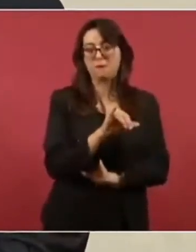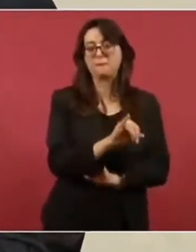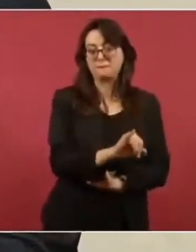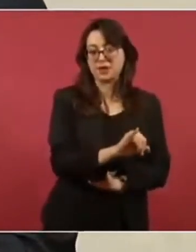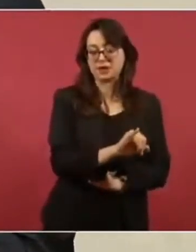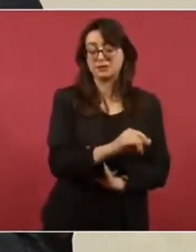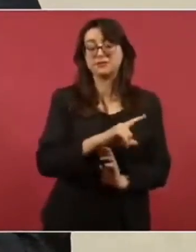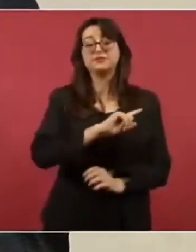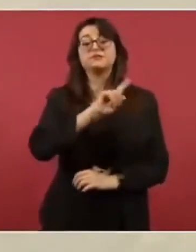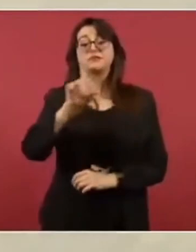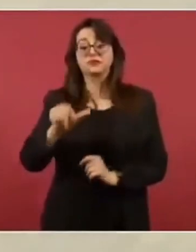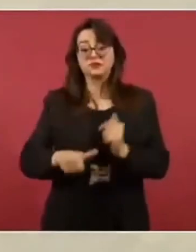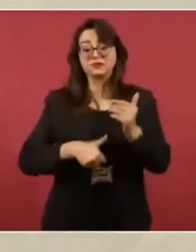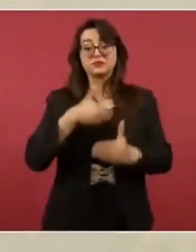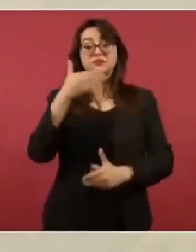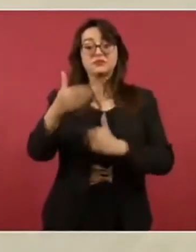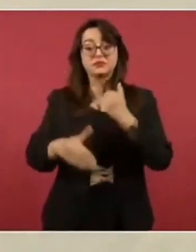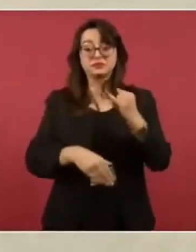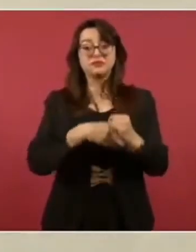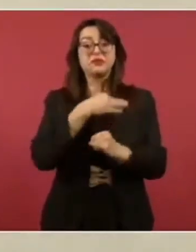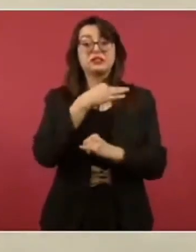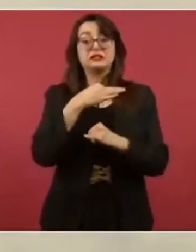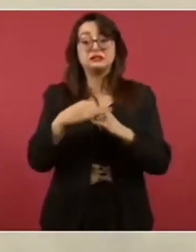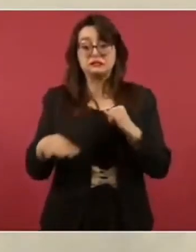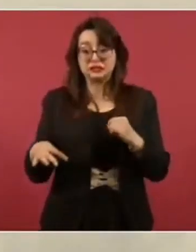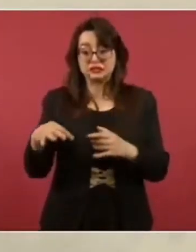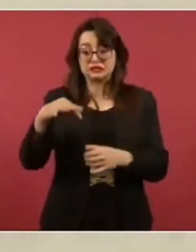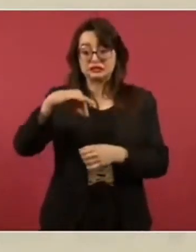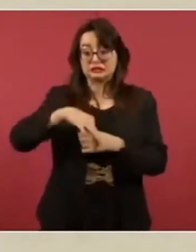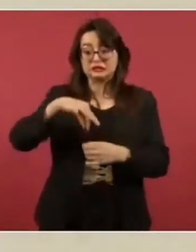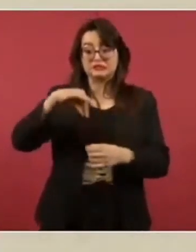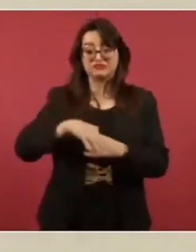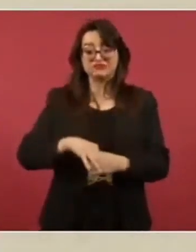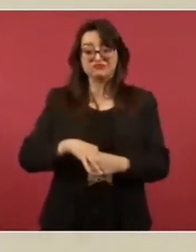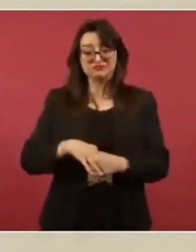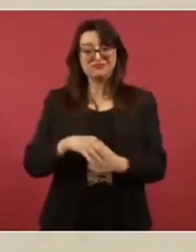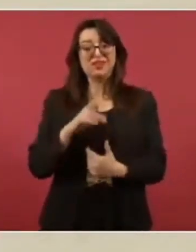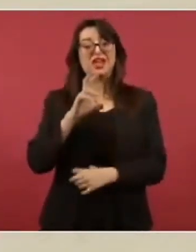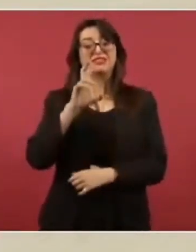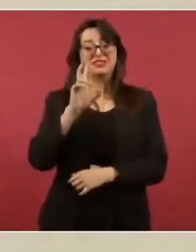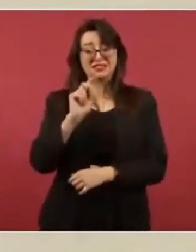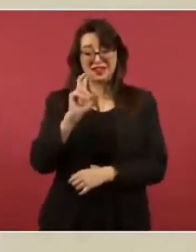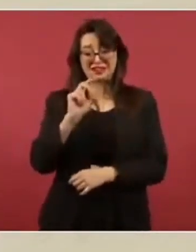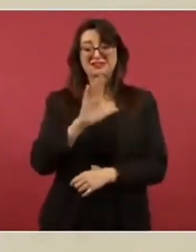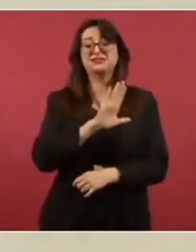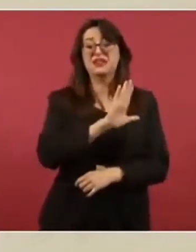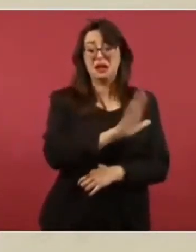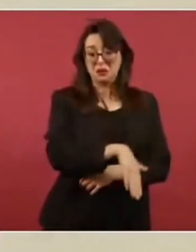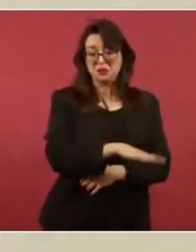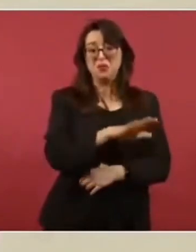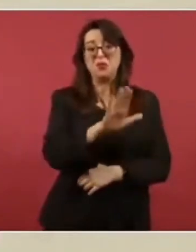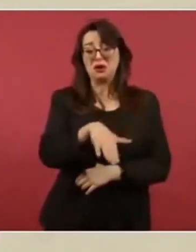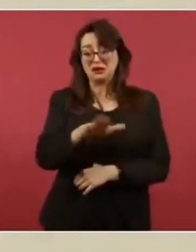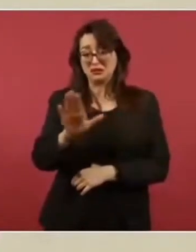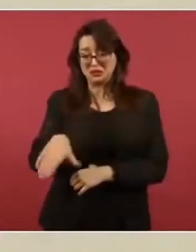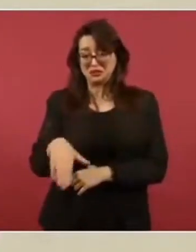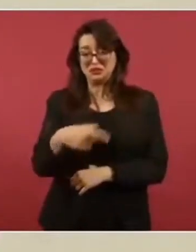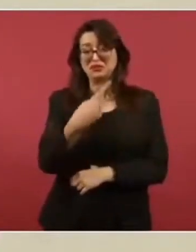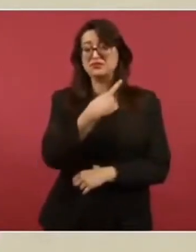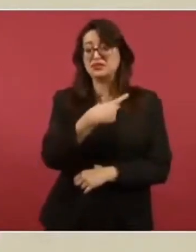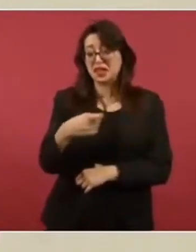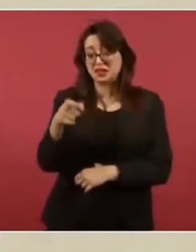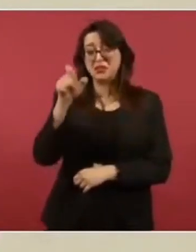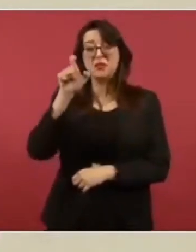jornada, se reportaron 30 muertos y 127 heridos. Sin